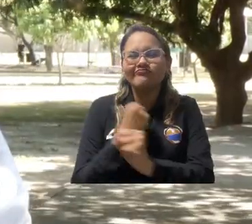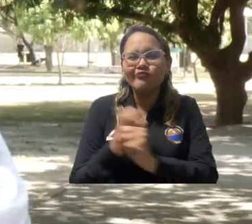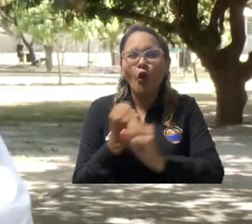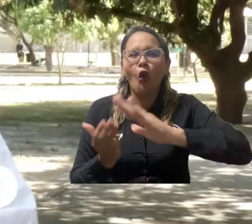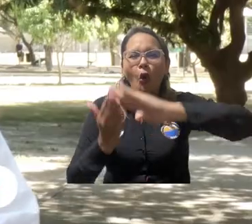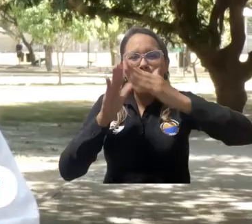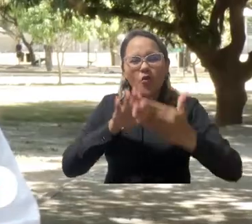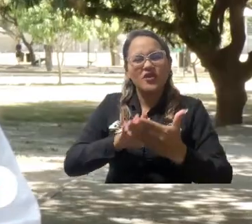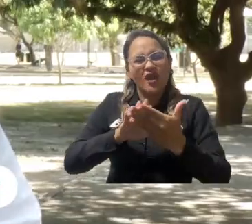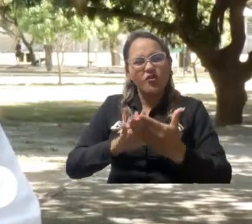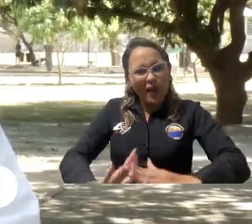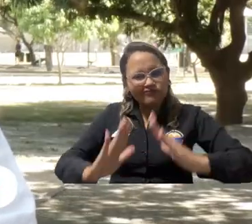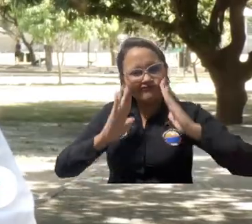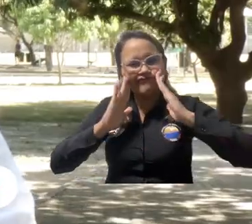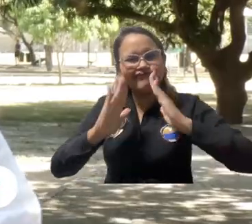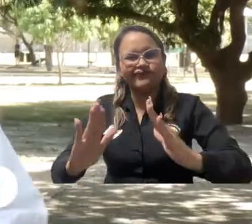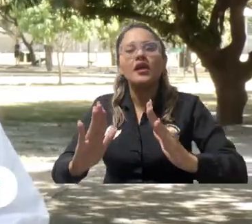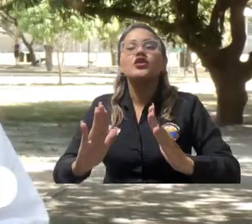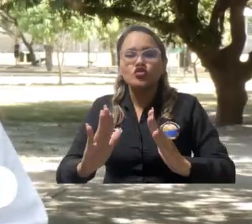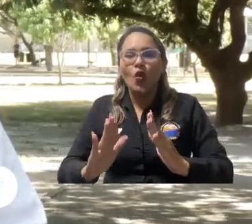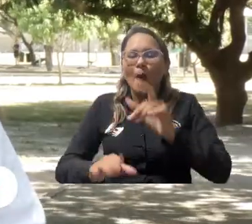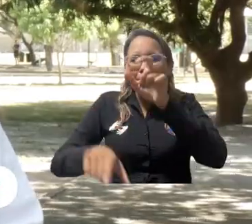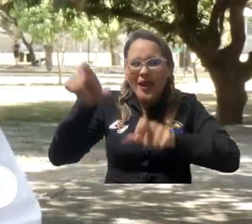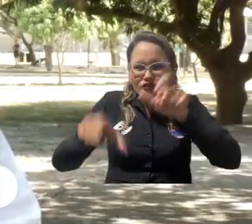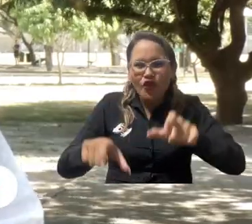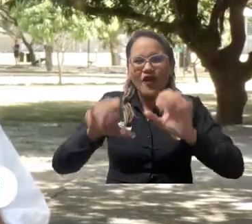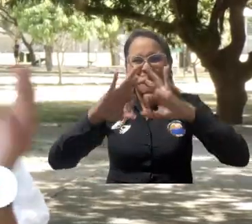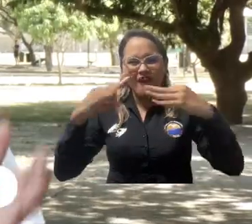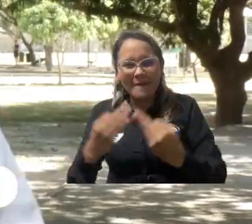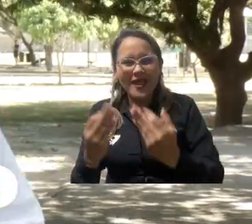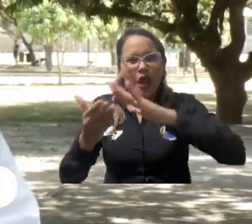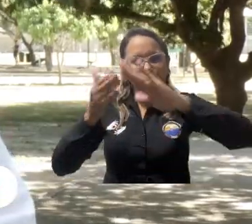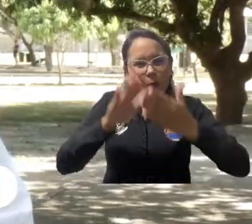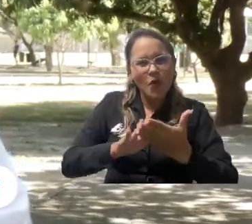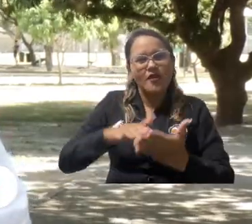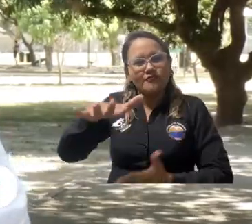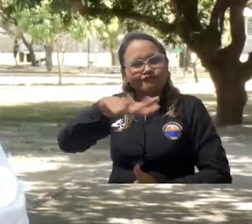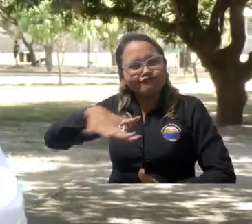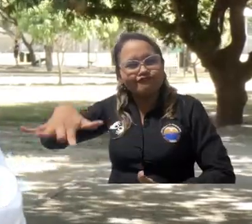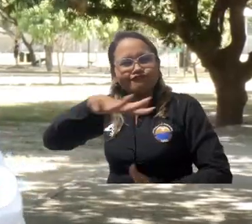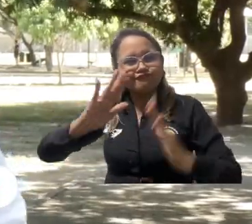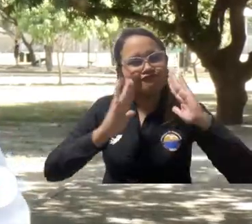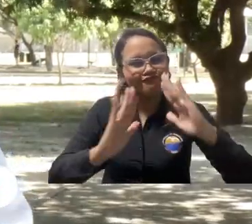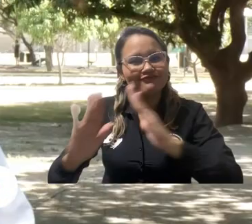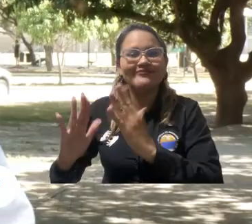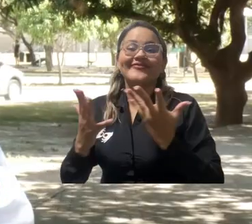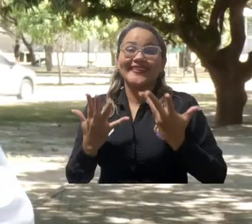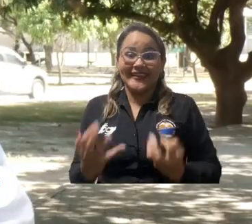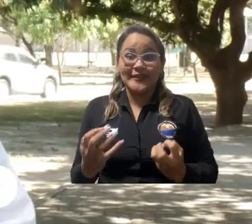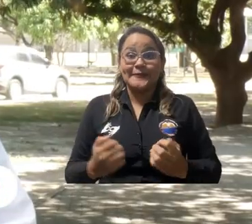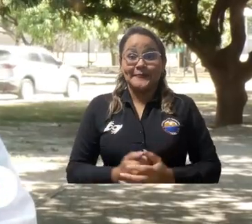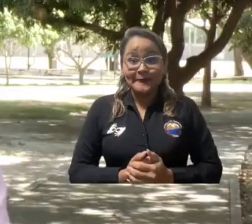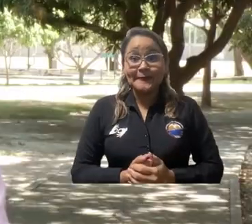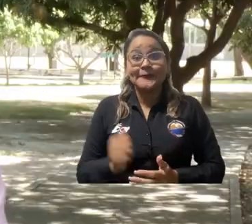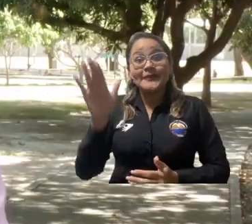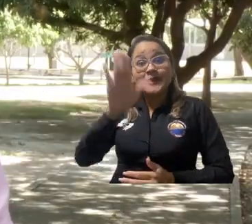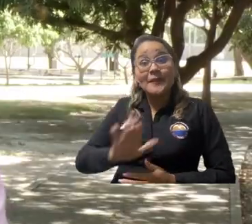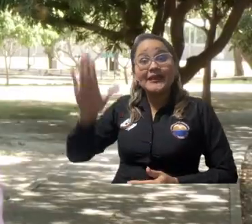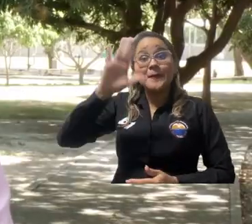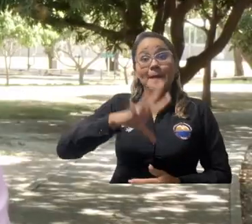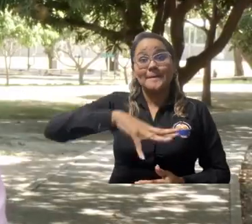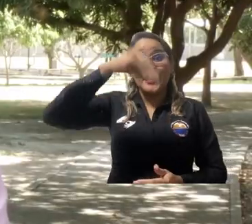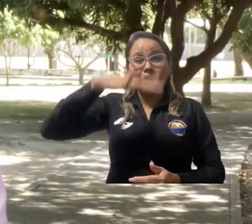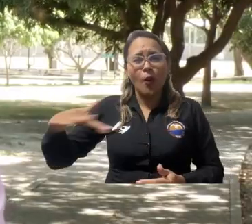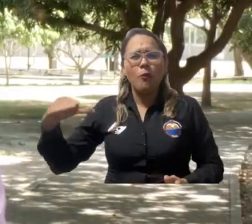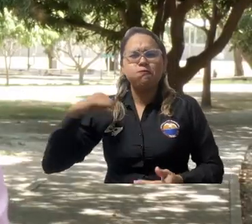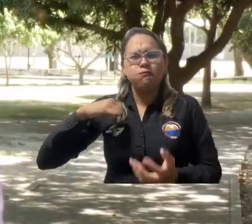comunitario o el abordaje de la persona, la familia y la comunidad desde los territorios. El departamento